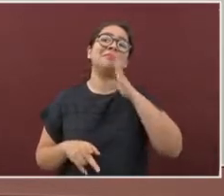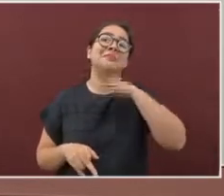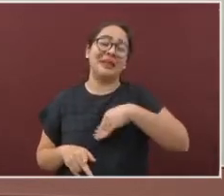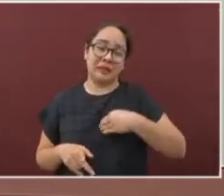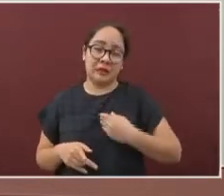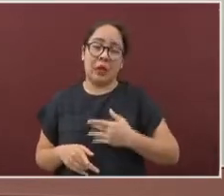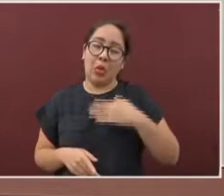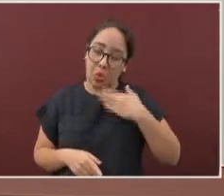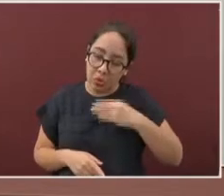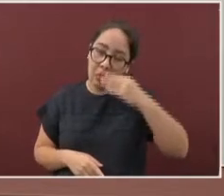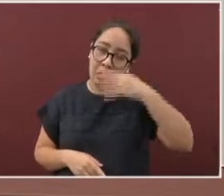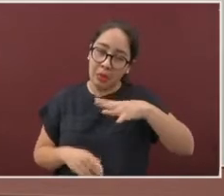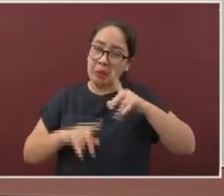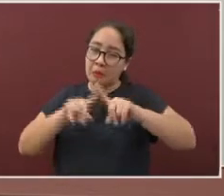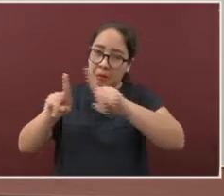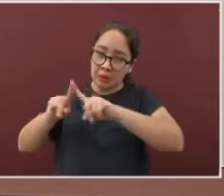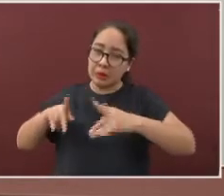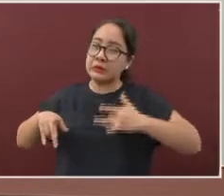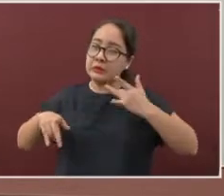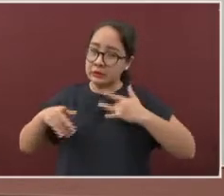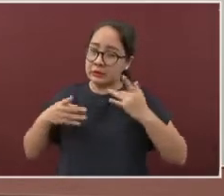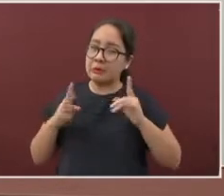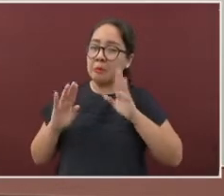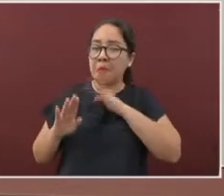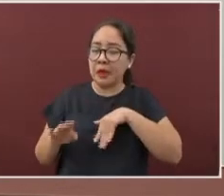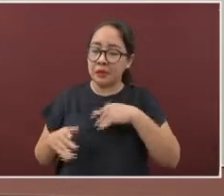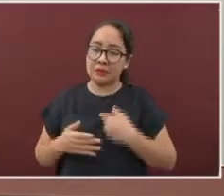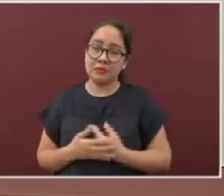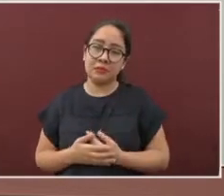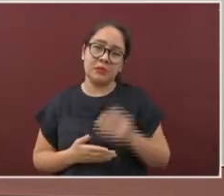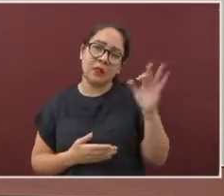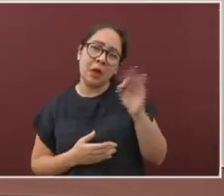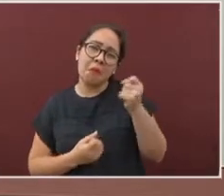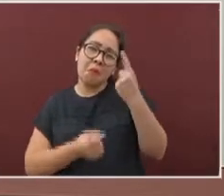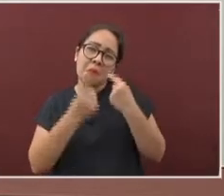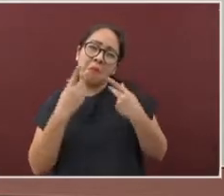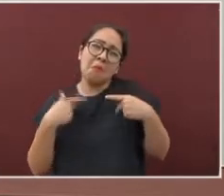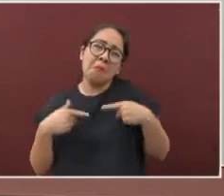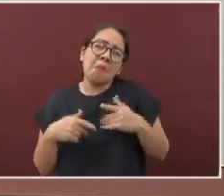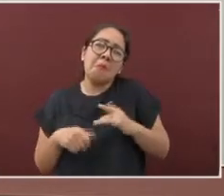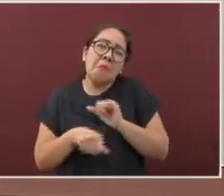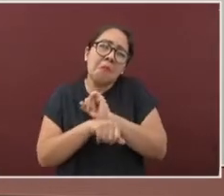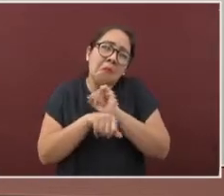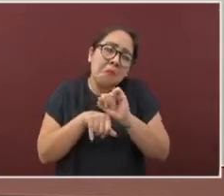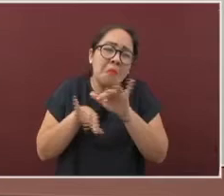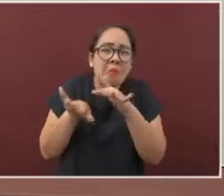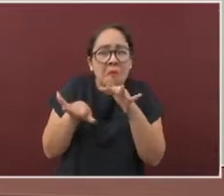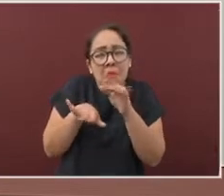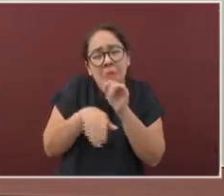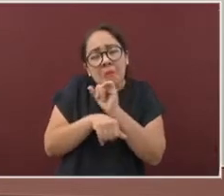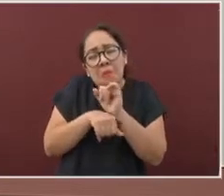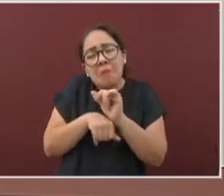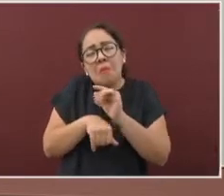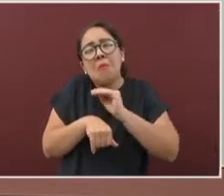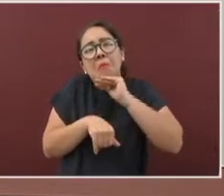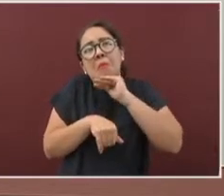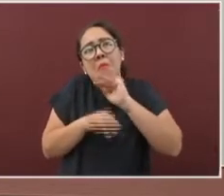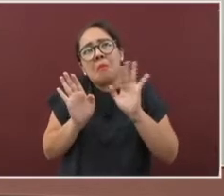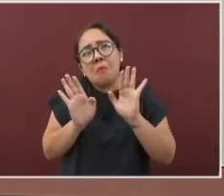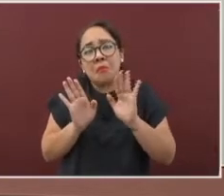provocar síntomas. Como dije, en algunas personas pueden ser leves, es más, casi imperceptibles.